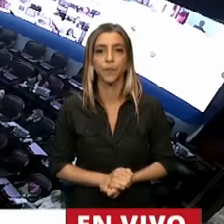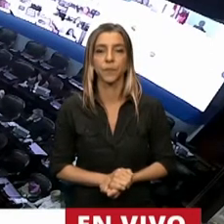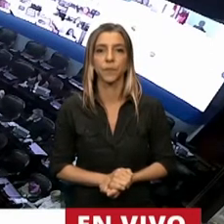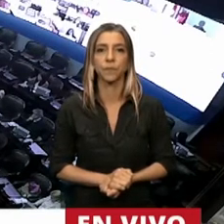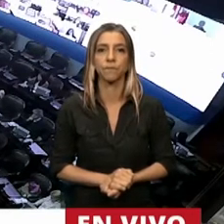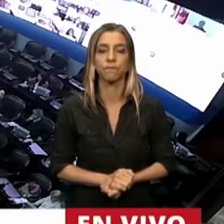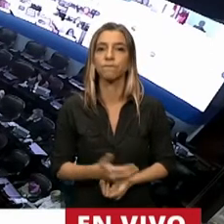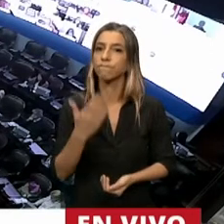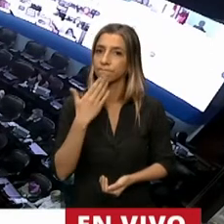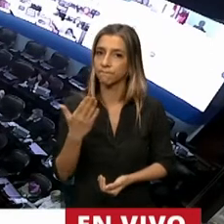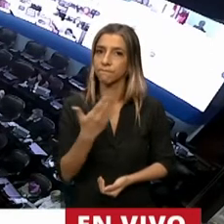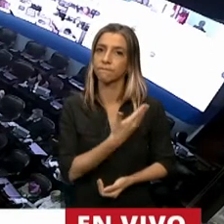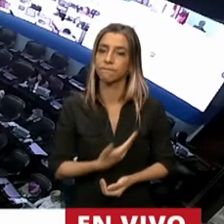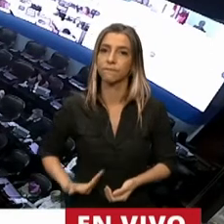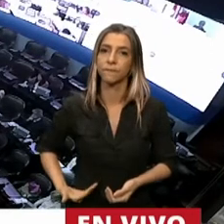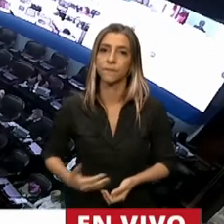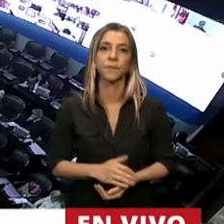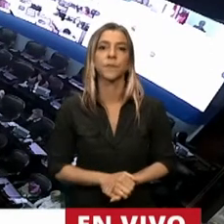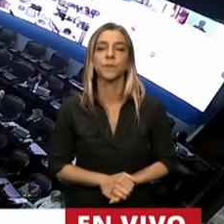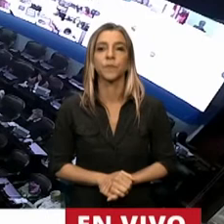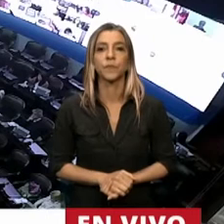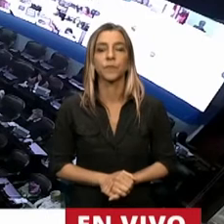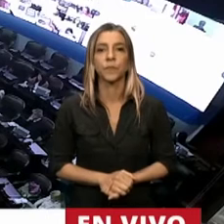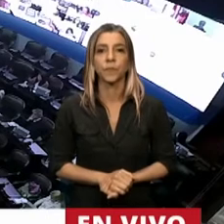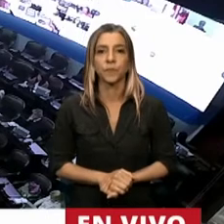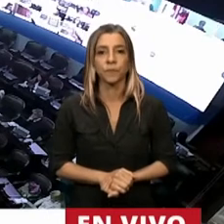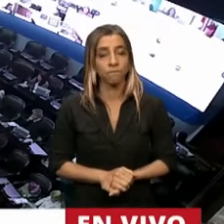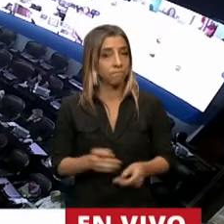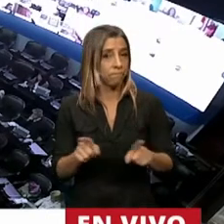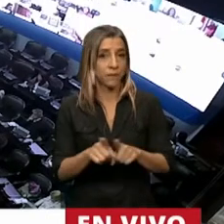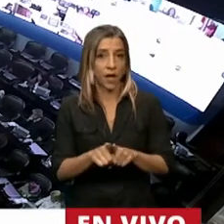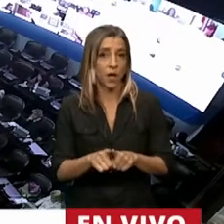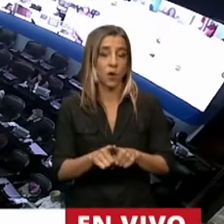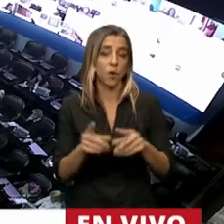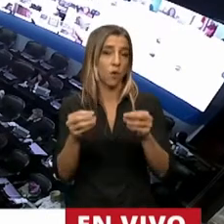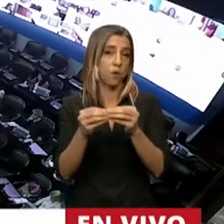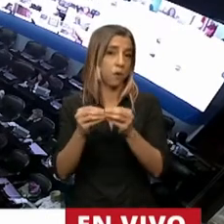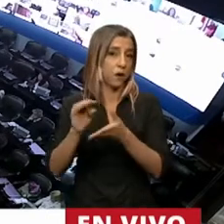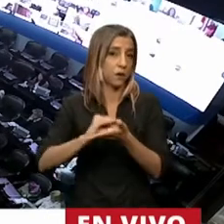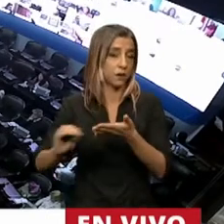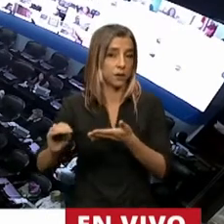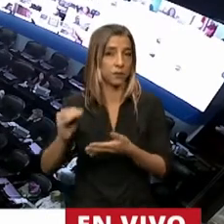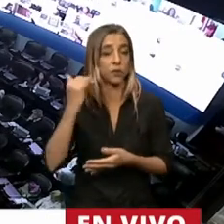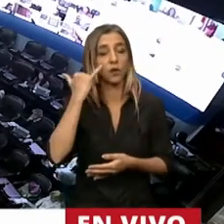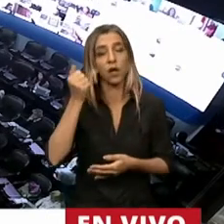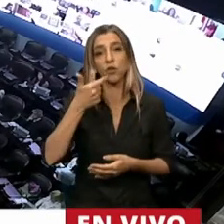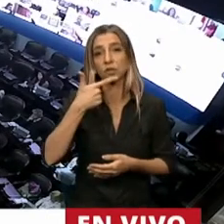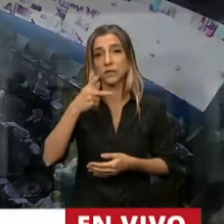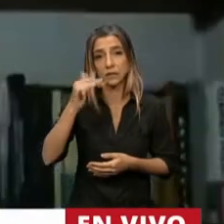Gracias, Presidente. De igual forma que mi compañero Yasky, expresar la